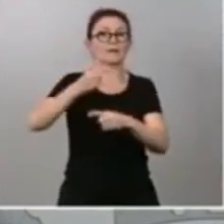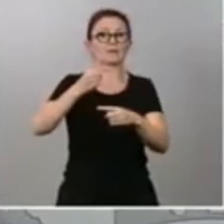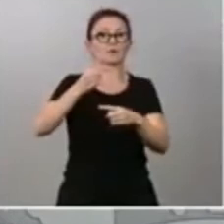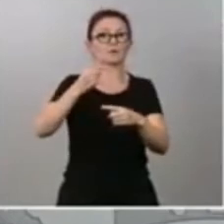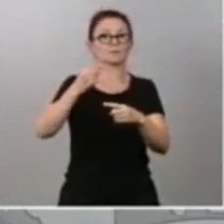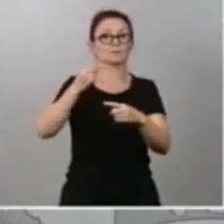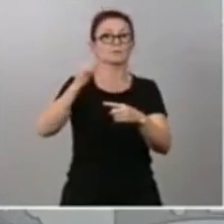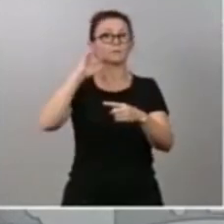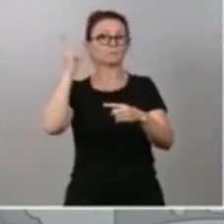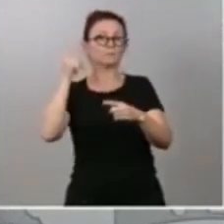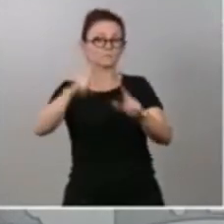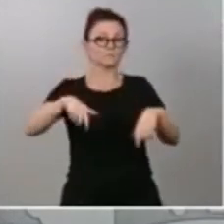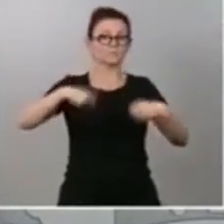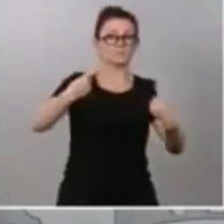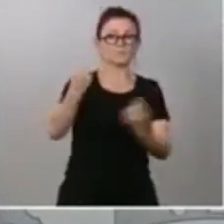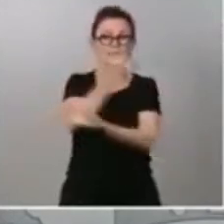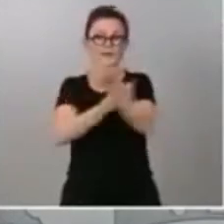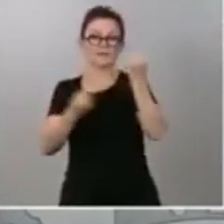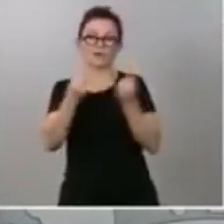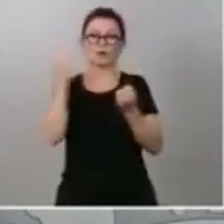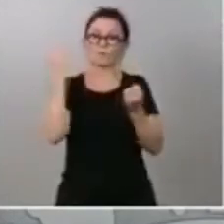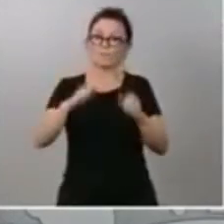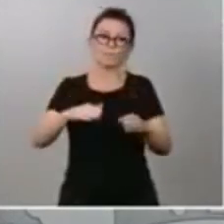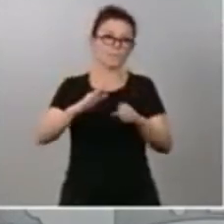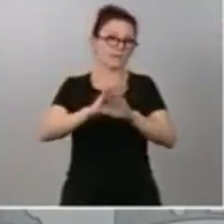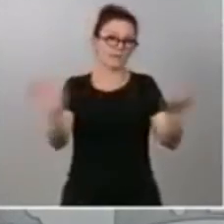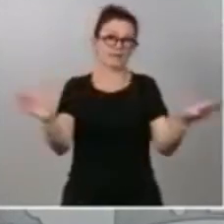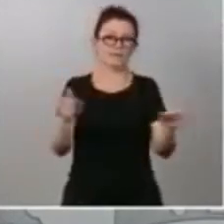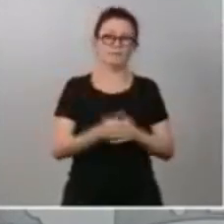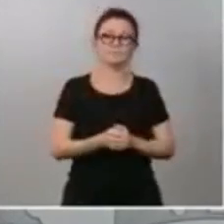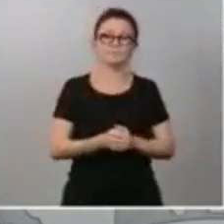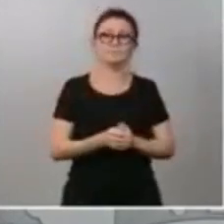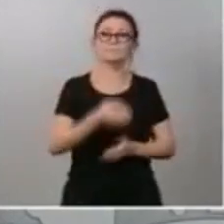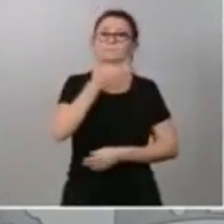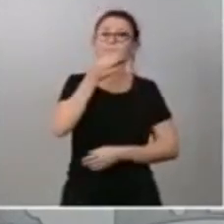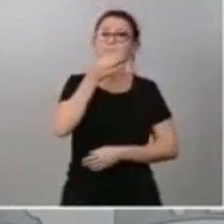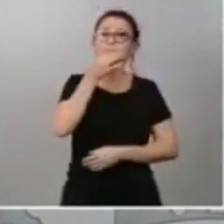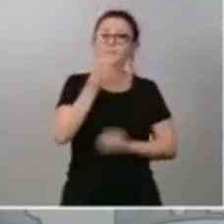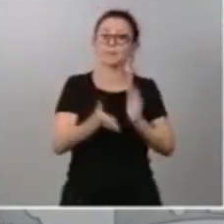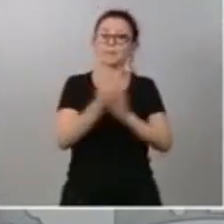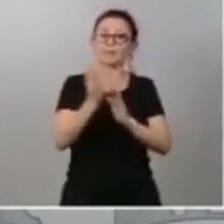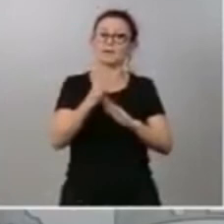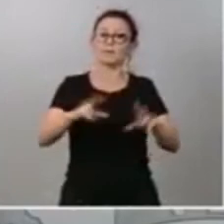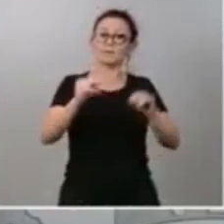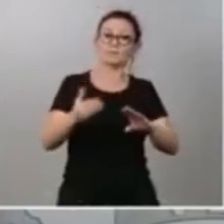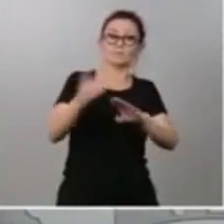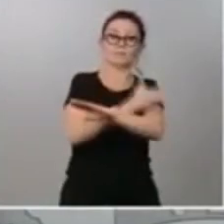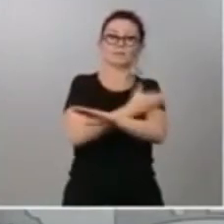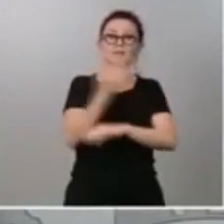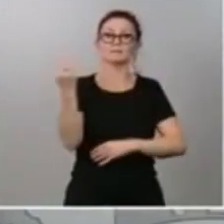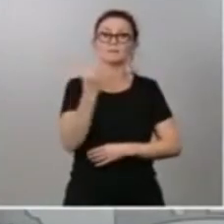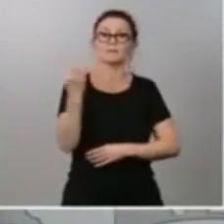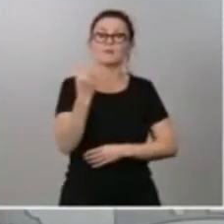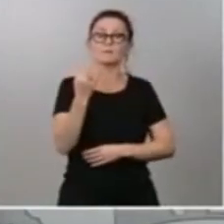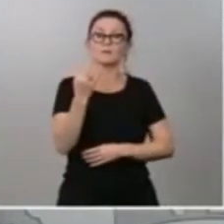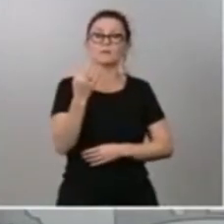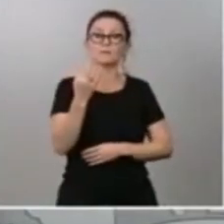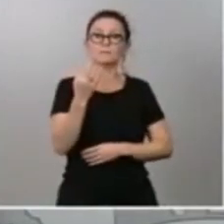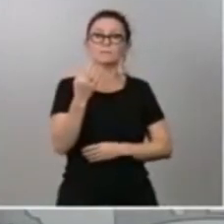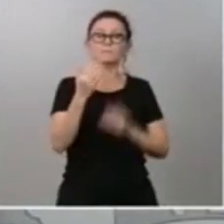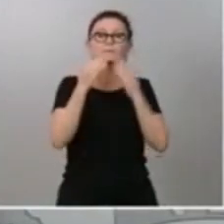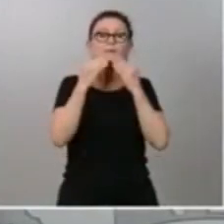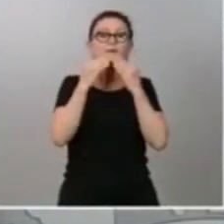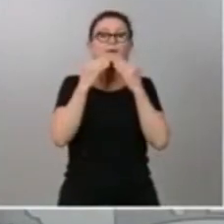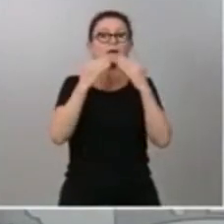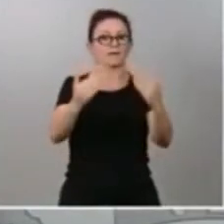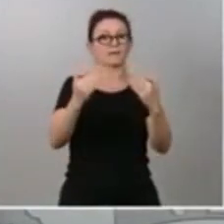económicos. No podría cerrar mi intervención sin rendir un agradecimiento expreso y también